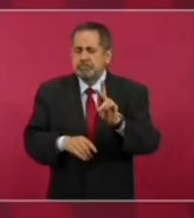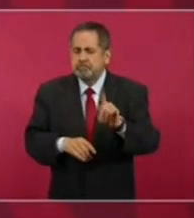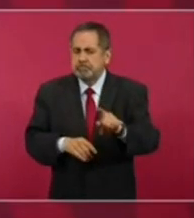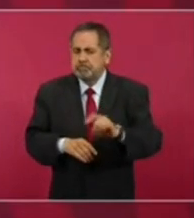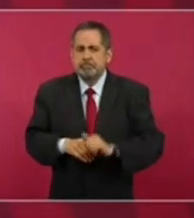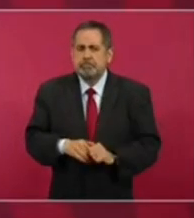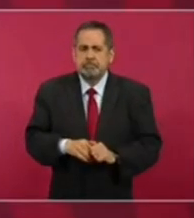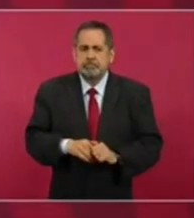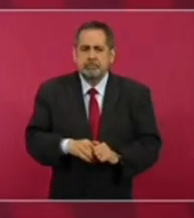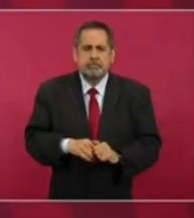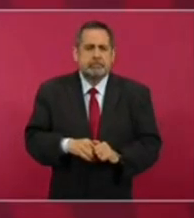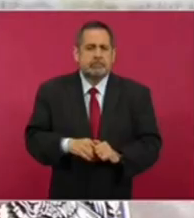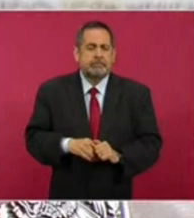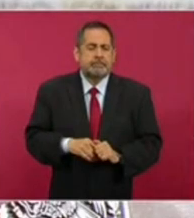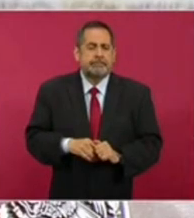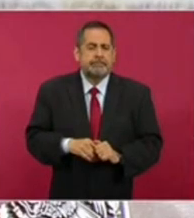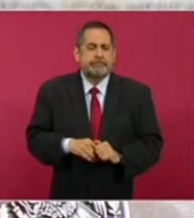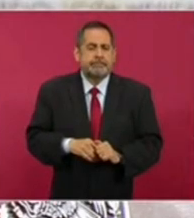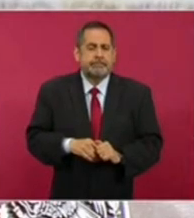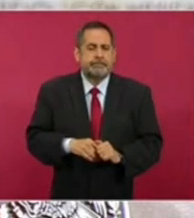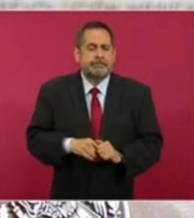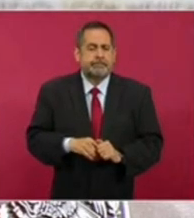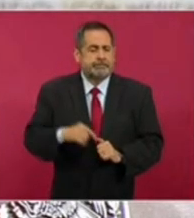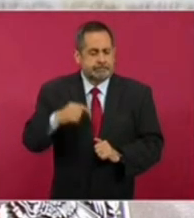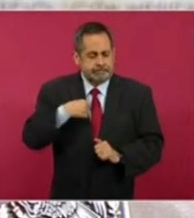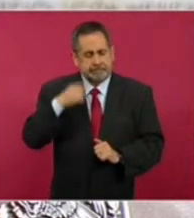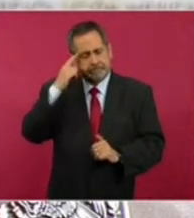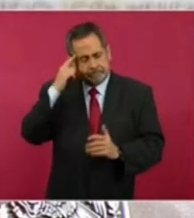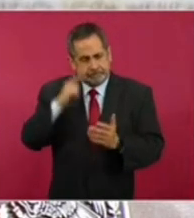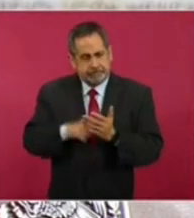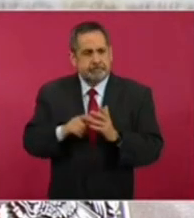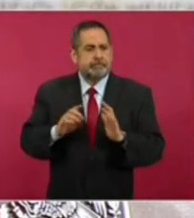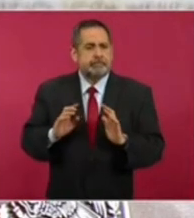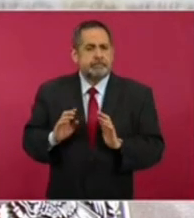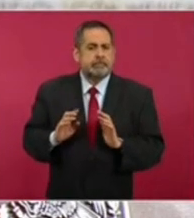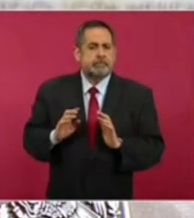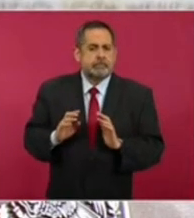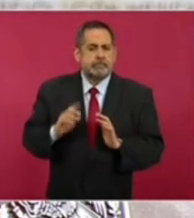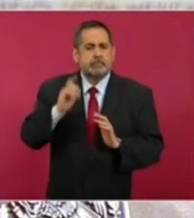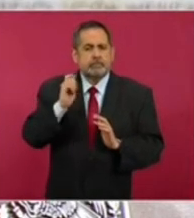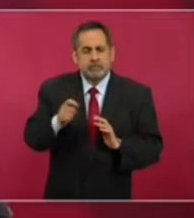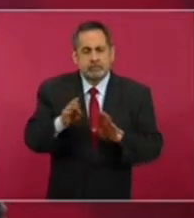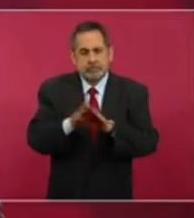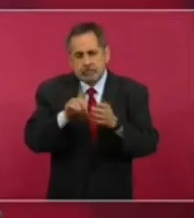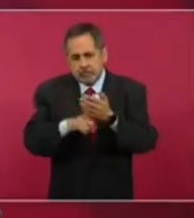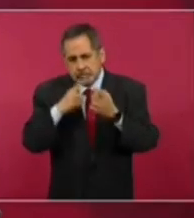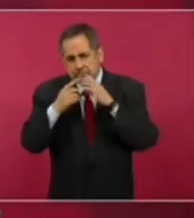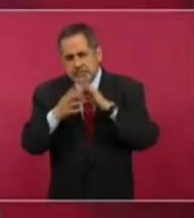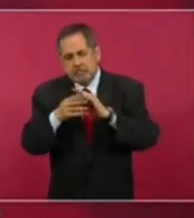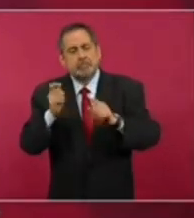yo sí creo que si hay